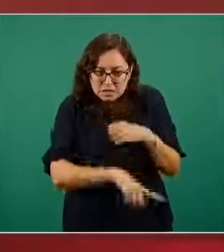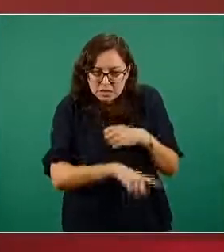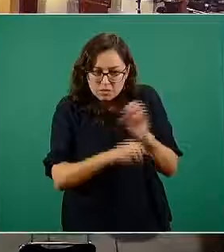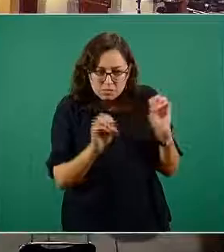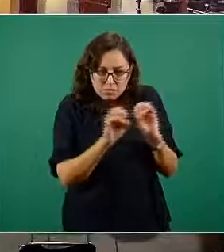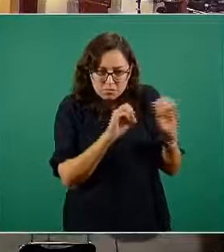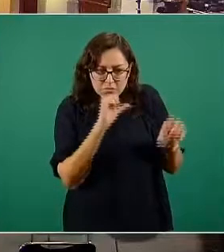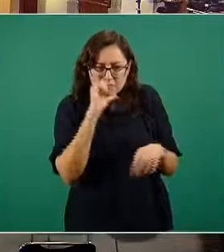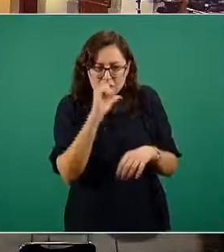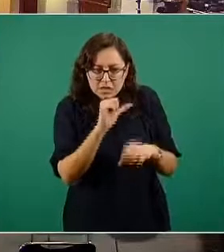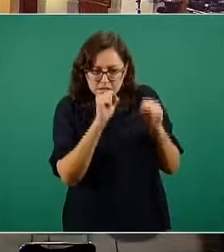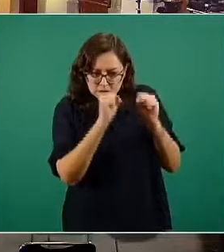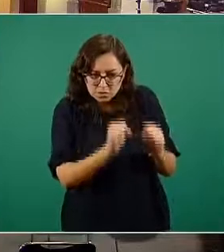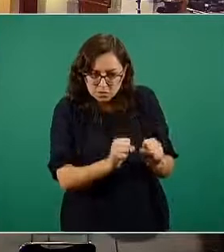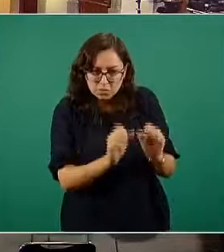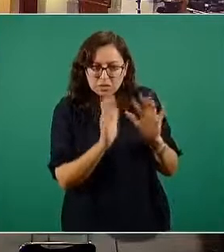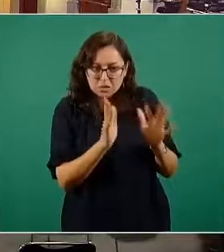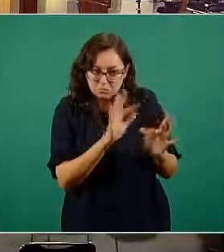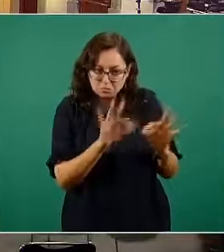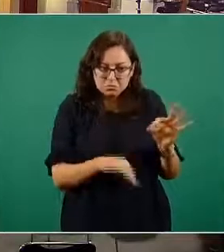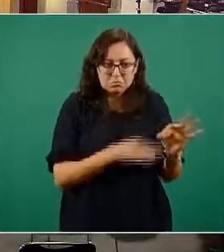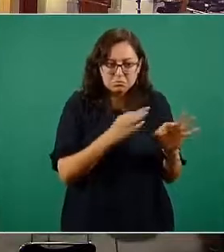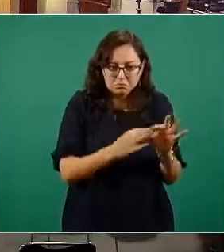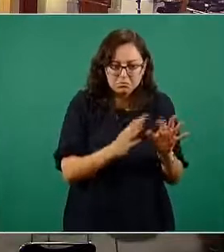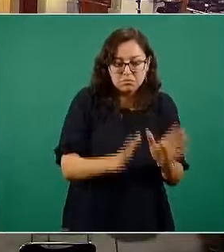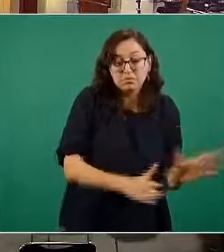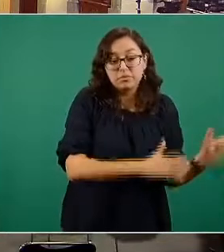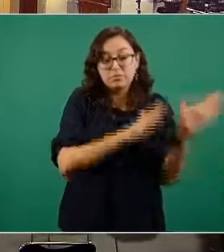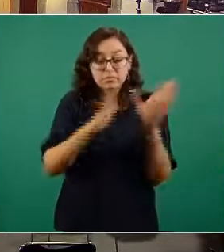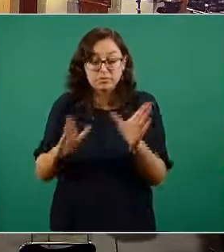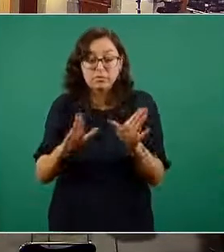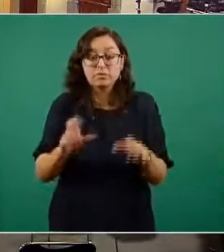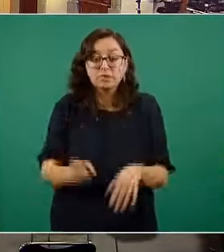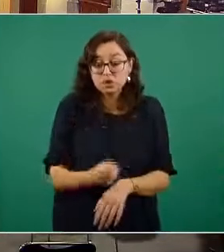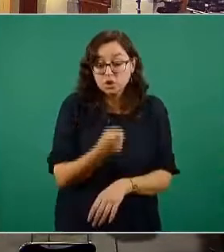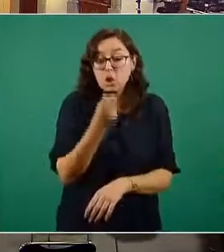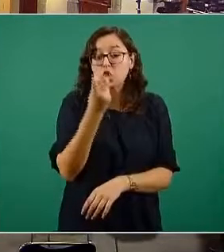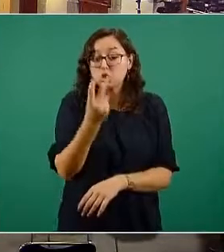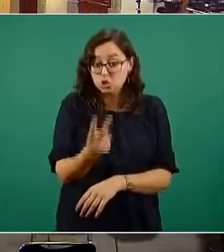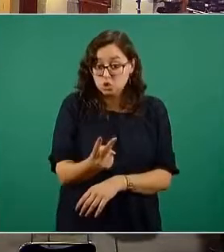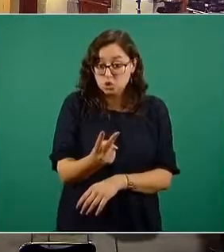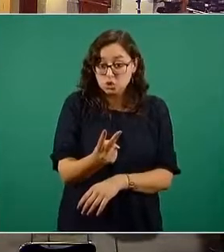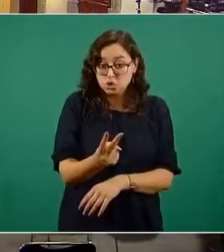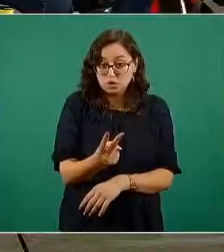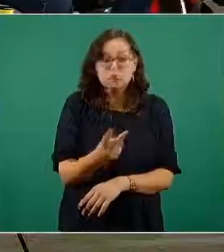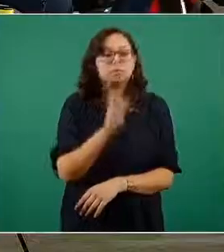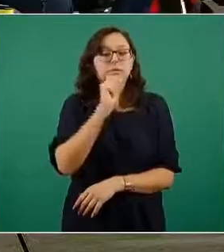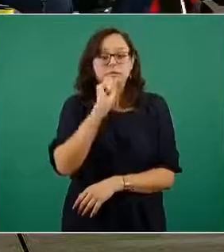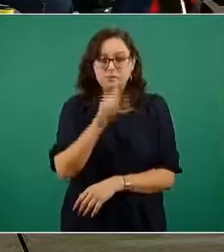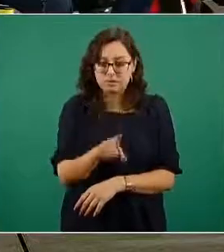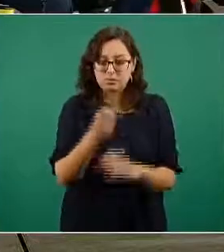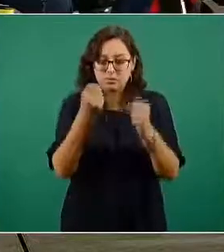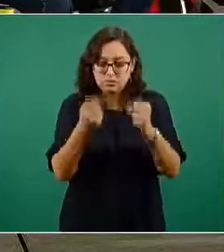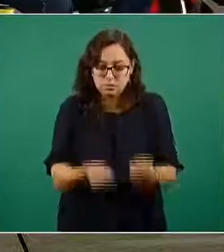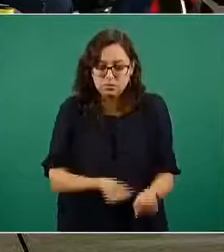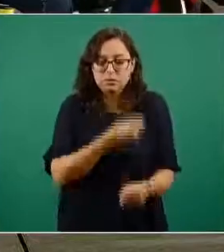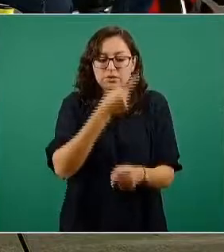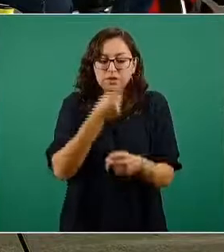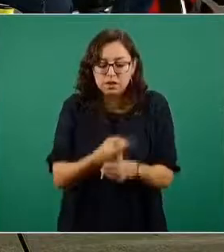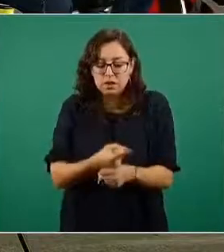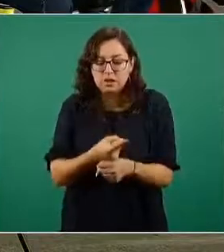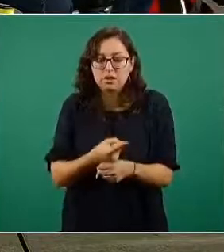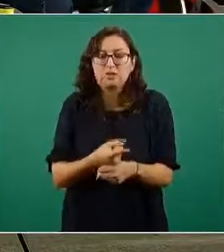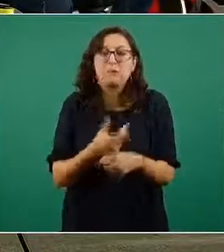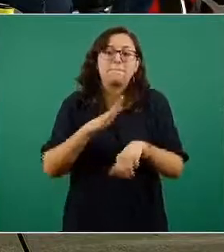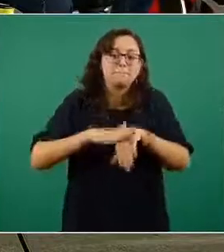ningún daño después viene la fase 2 en donde se sigue verificando la seguridad y participan